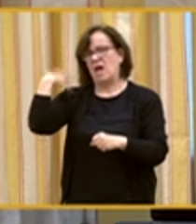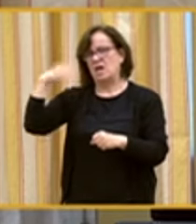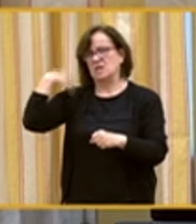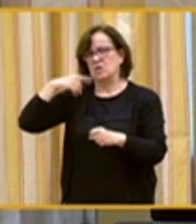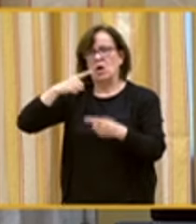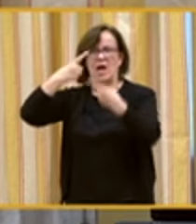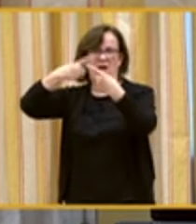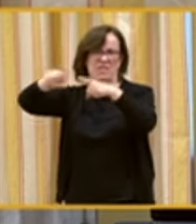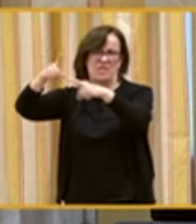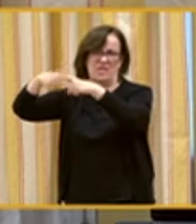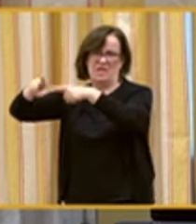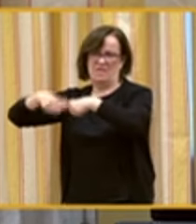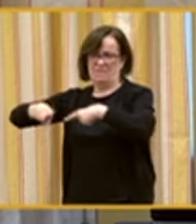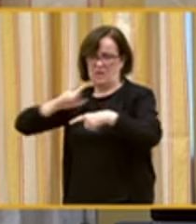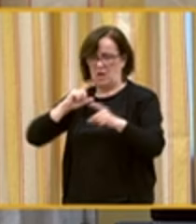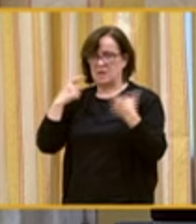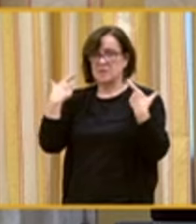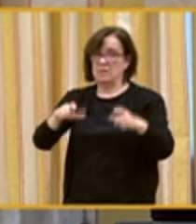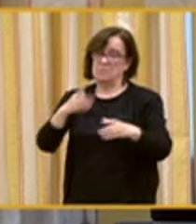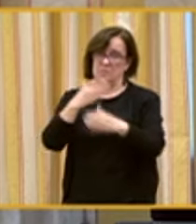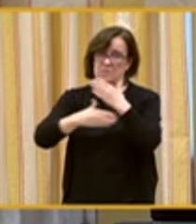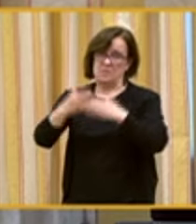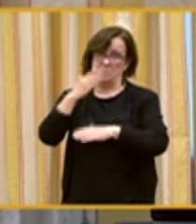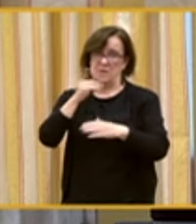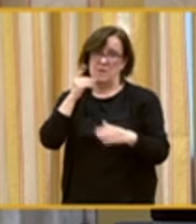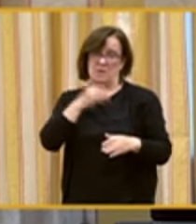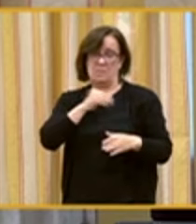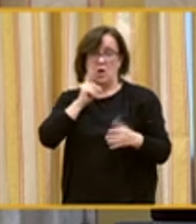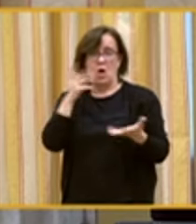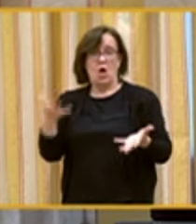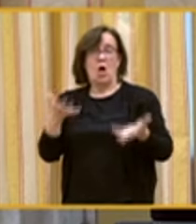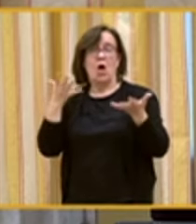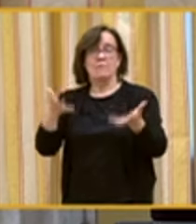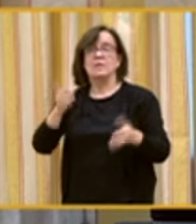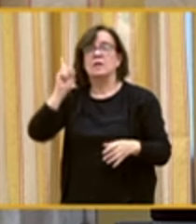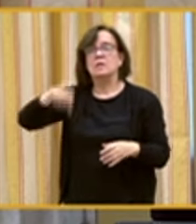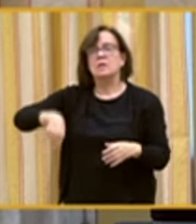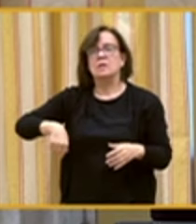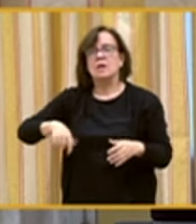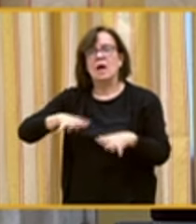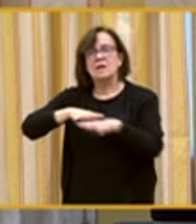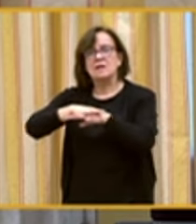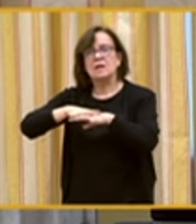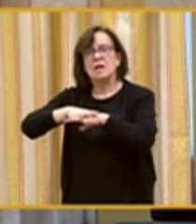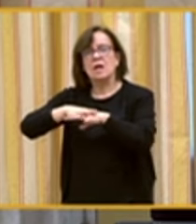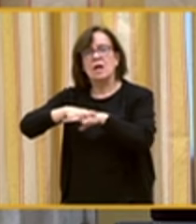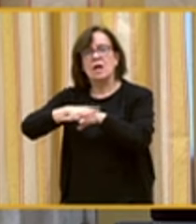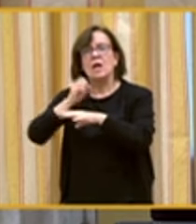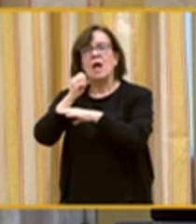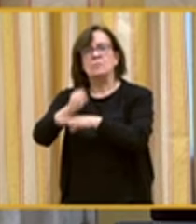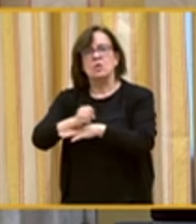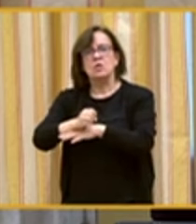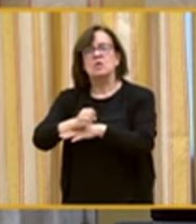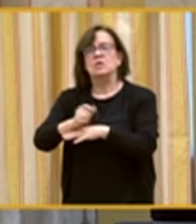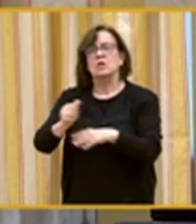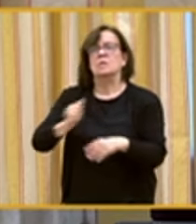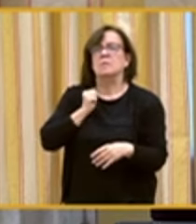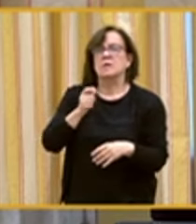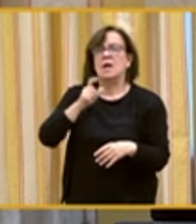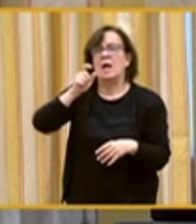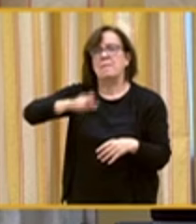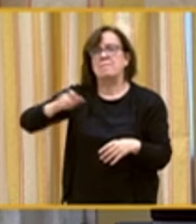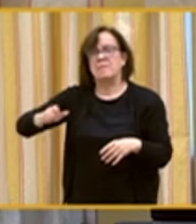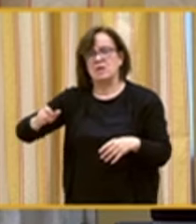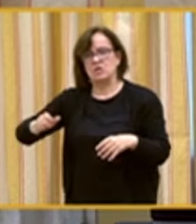etereogéneos del sector de la discapacidad en España. Ofrecemos, además, una amplia red de apoyos y oportunidades a personas y sus